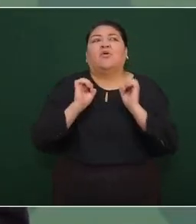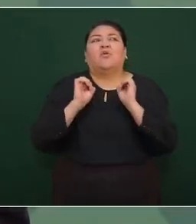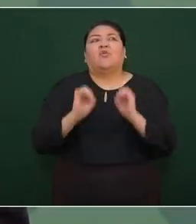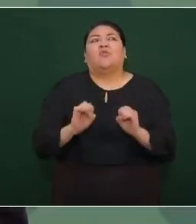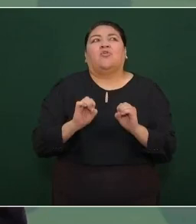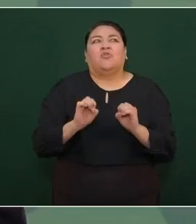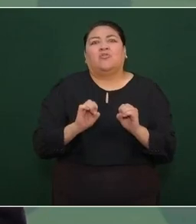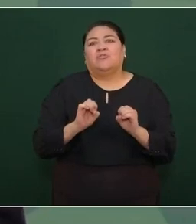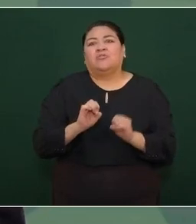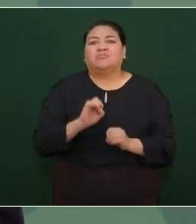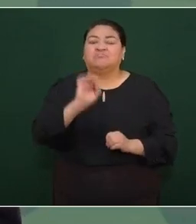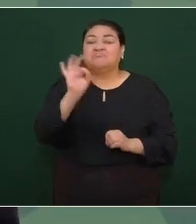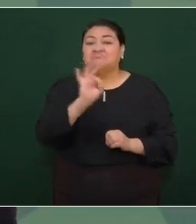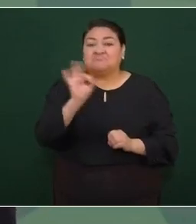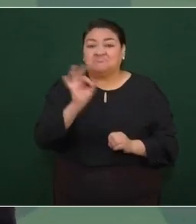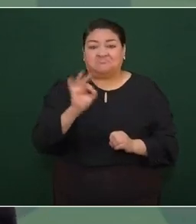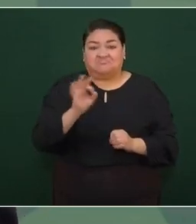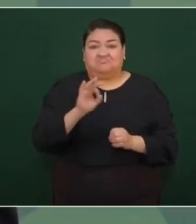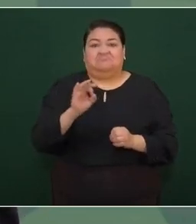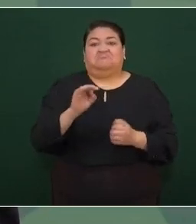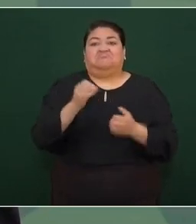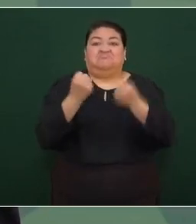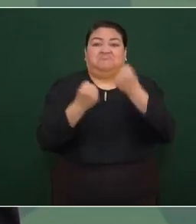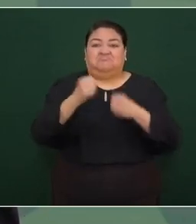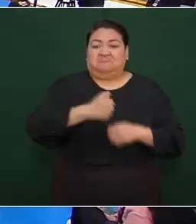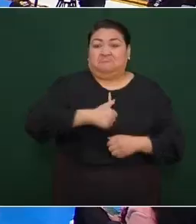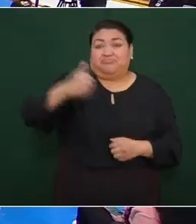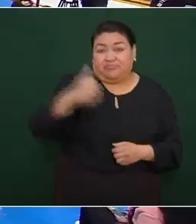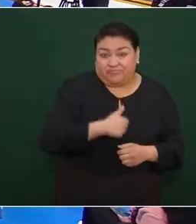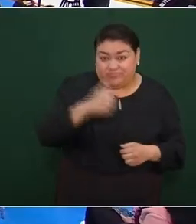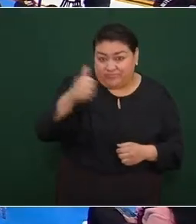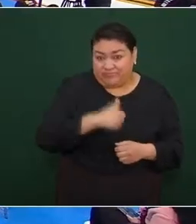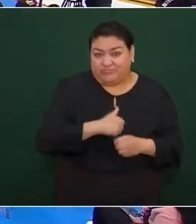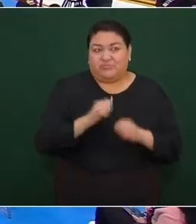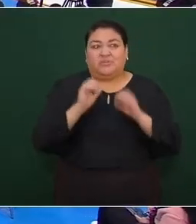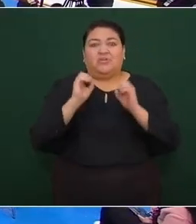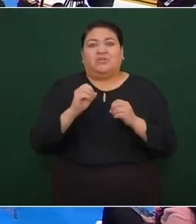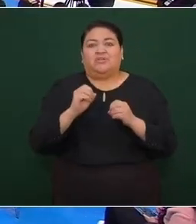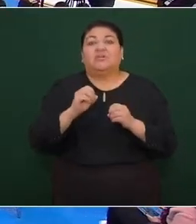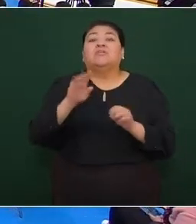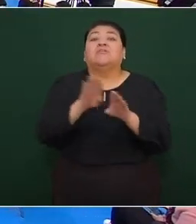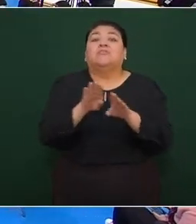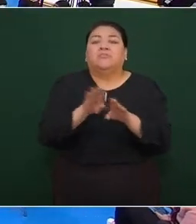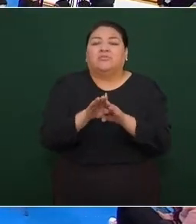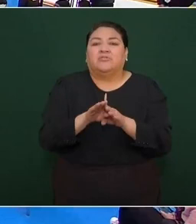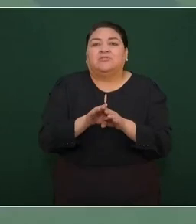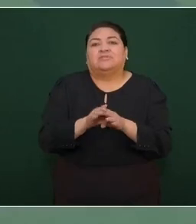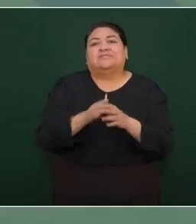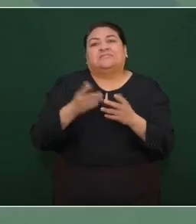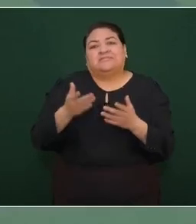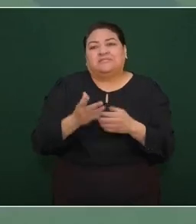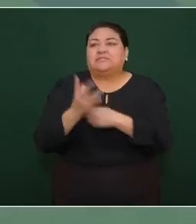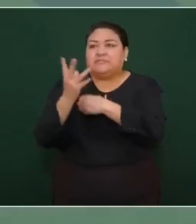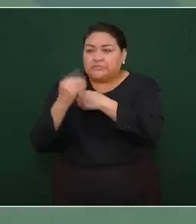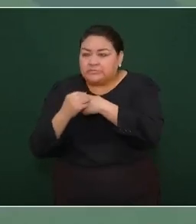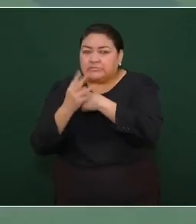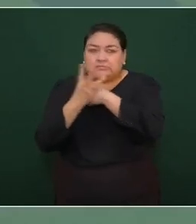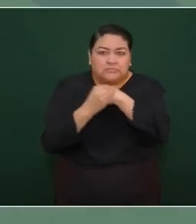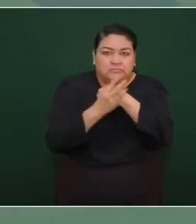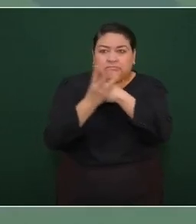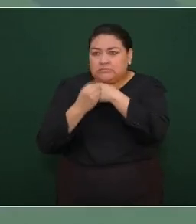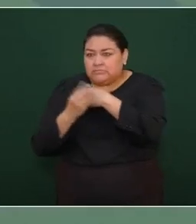incluso autopistas lo más complicado es el derecho de vía